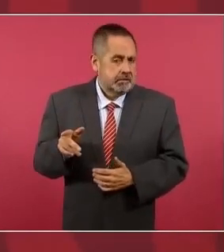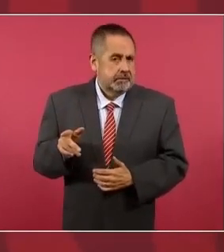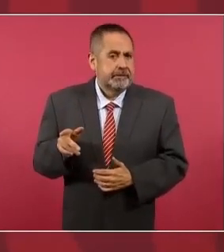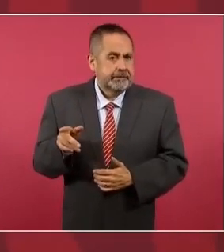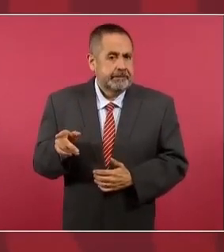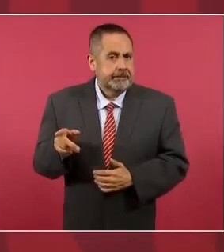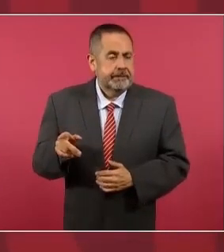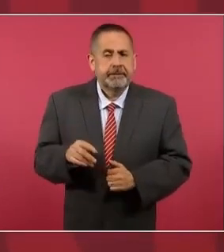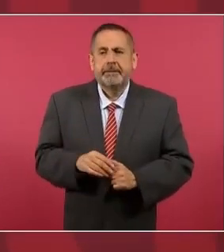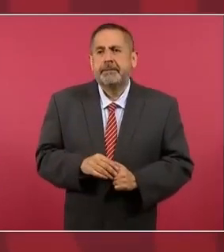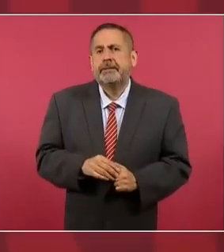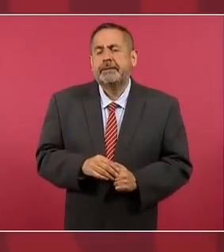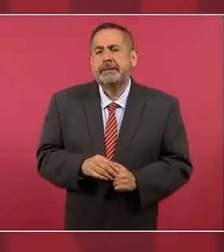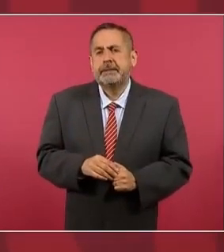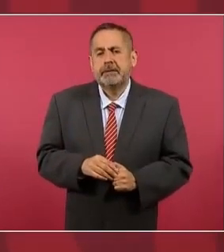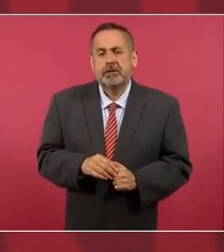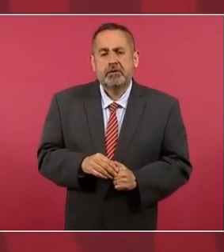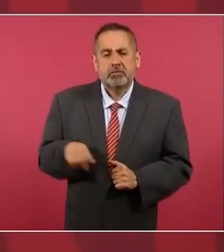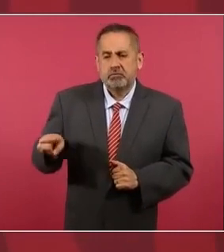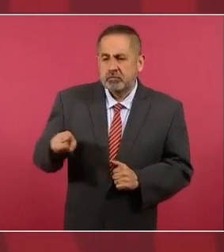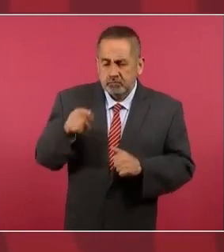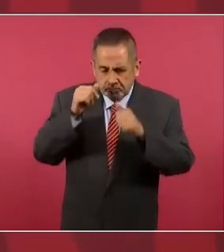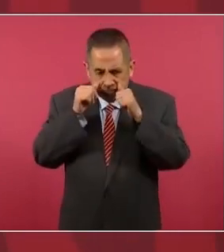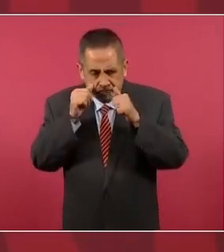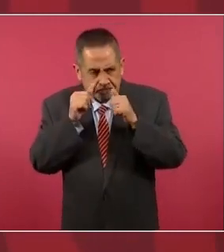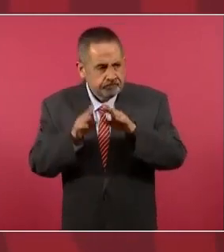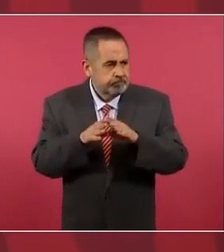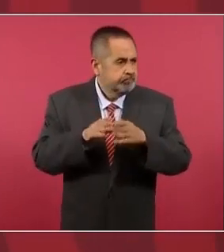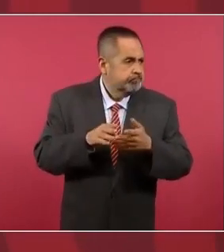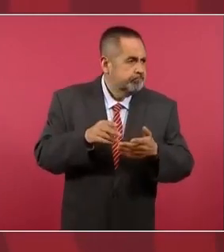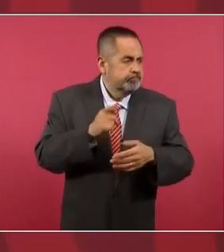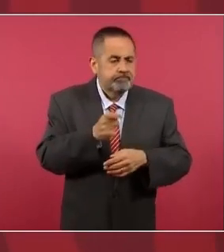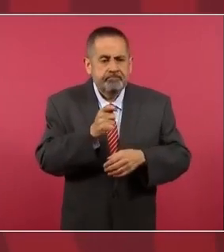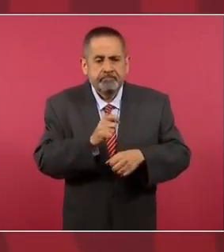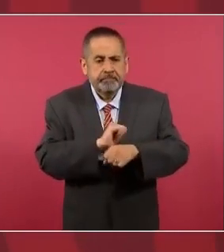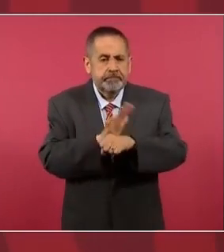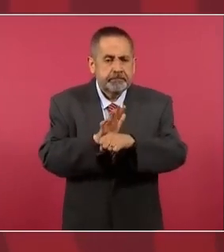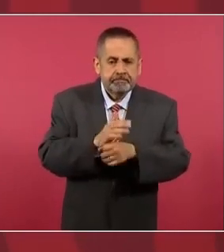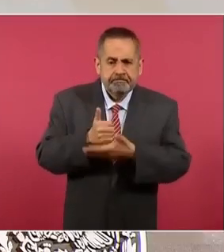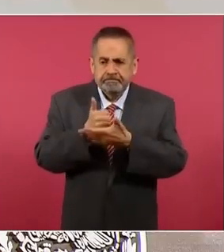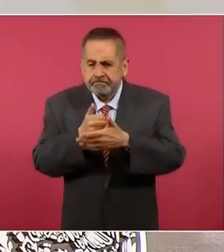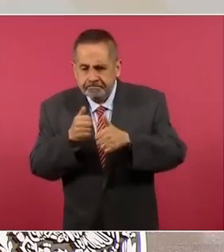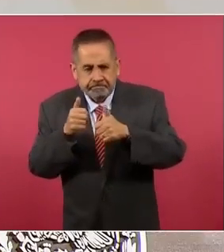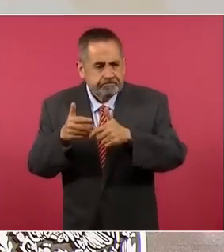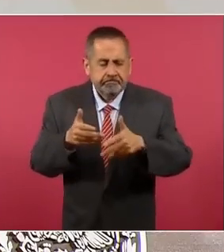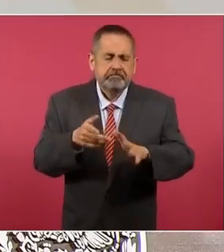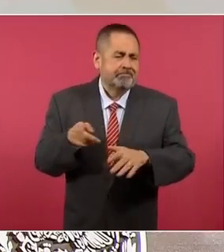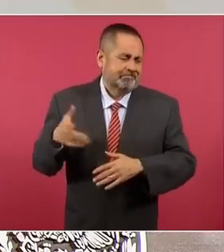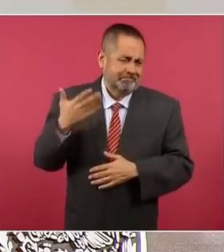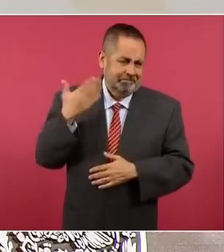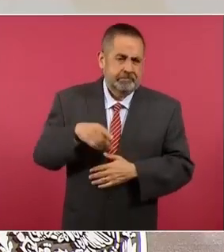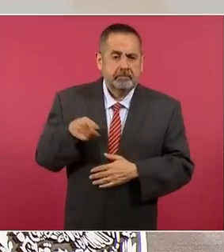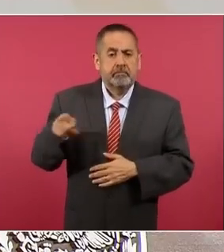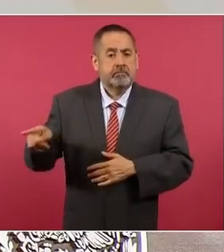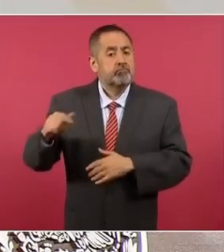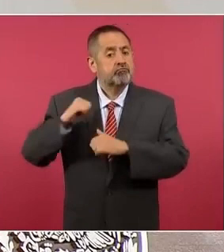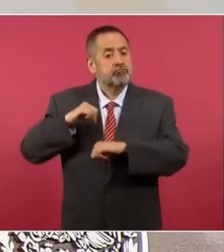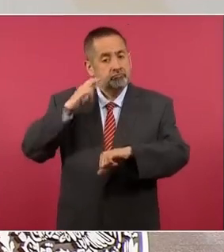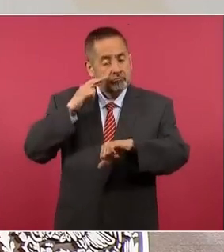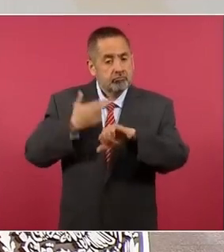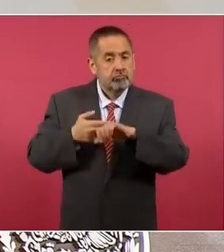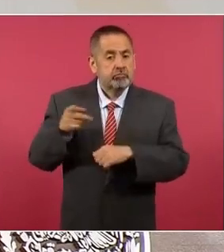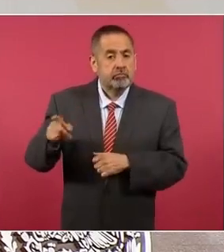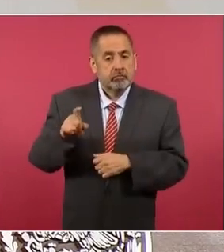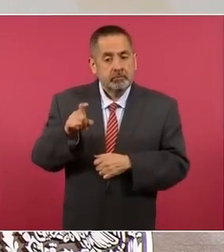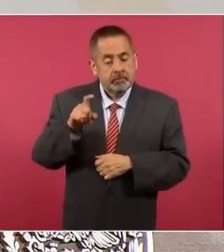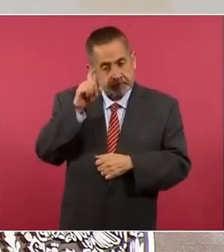atención a la pandemia del COVID y él se hace cargo de